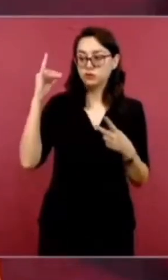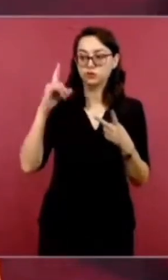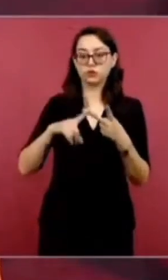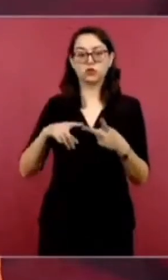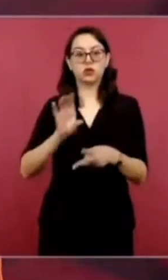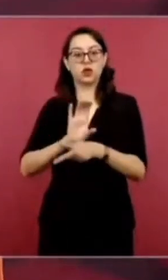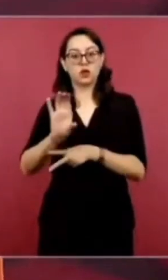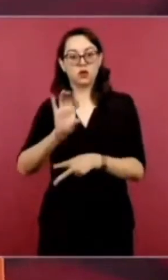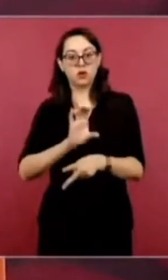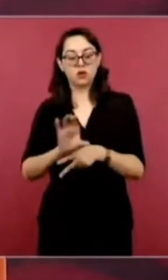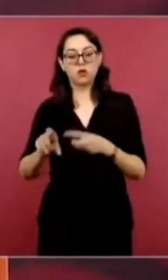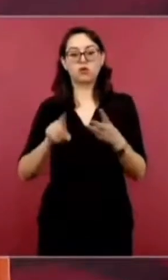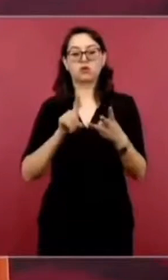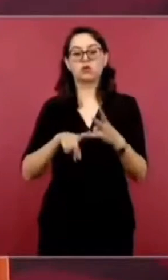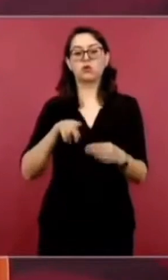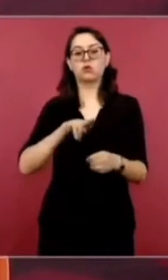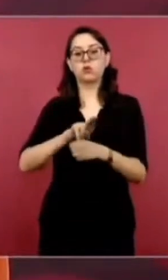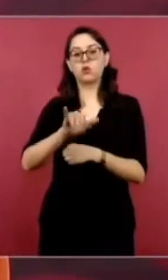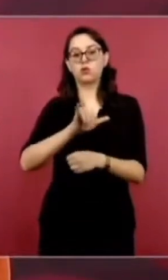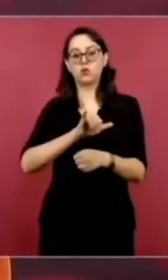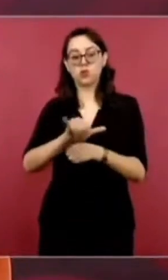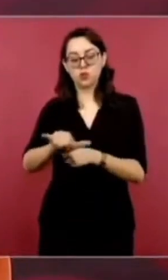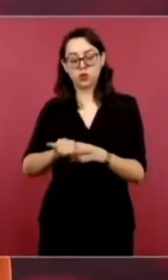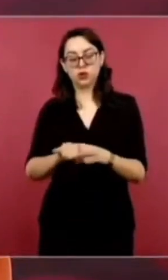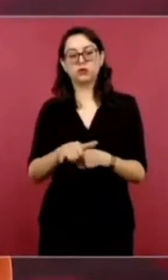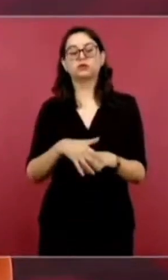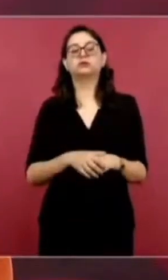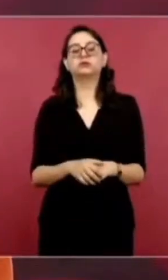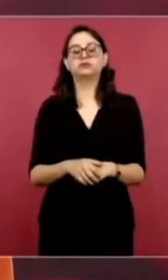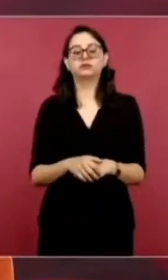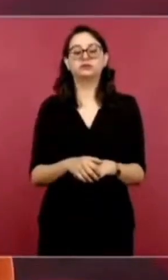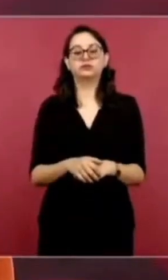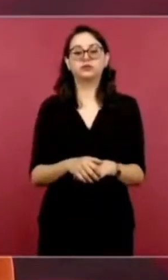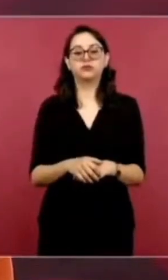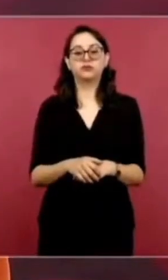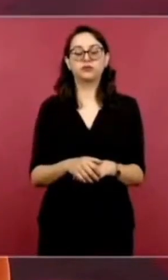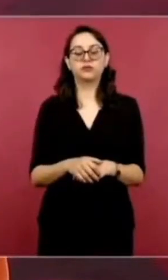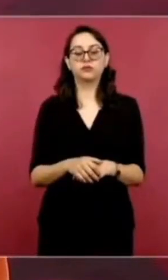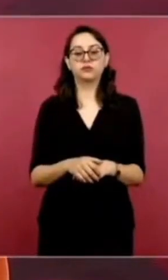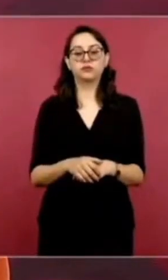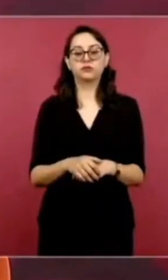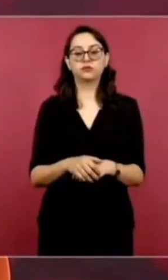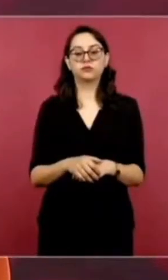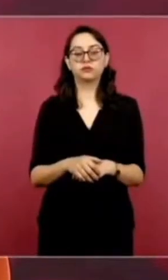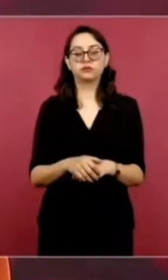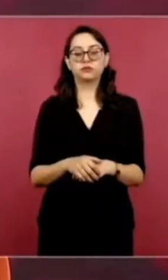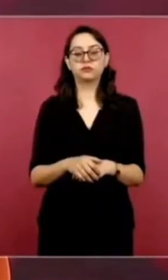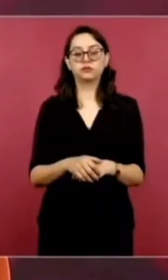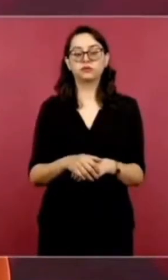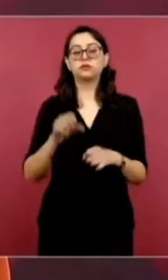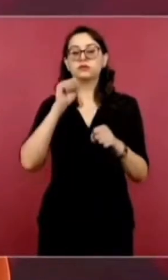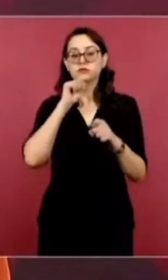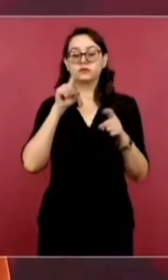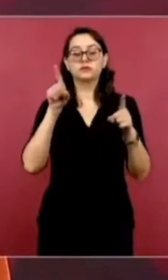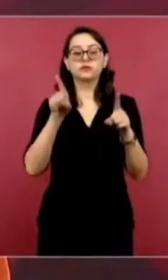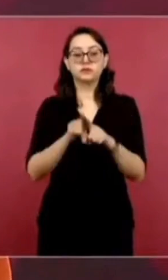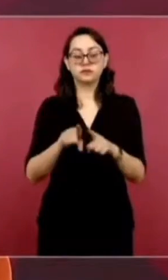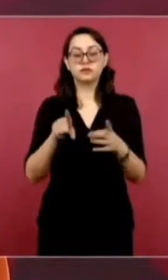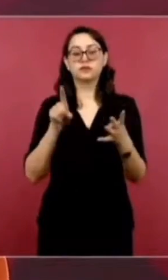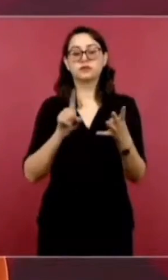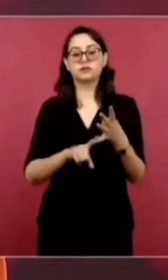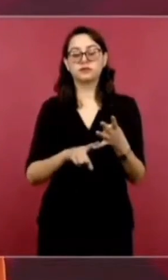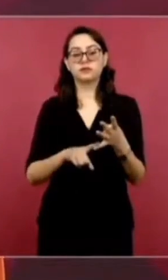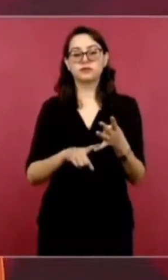el presidente de Uruguay. También estuvo presente el primer ministro de Portugal,